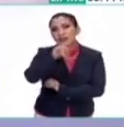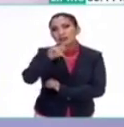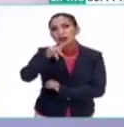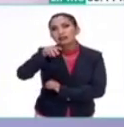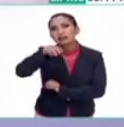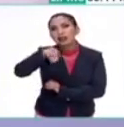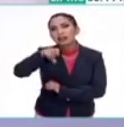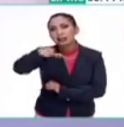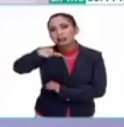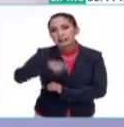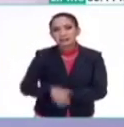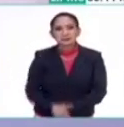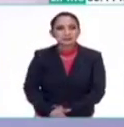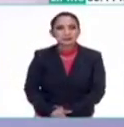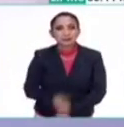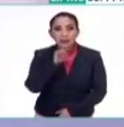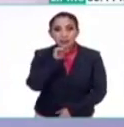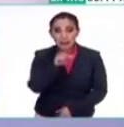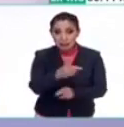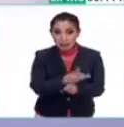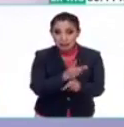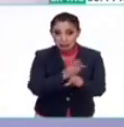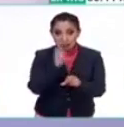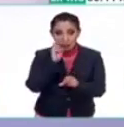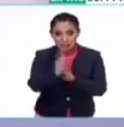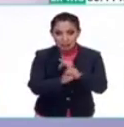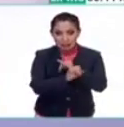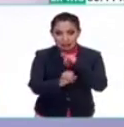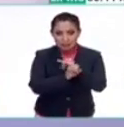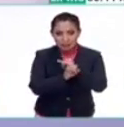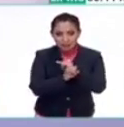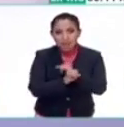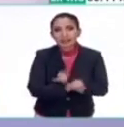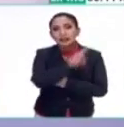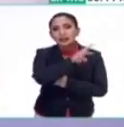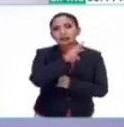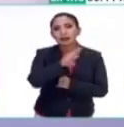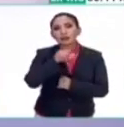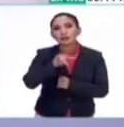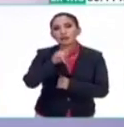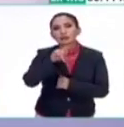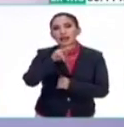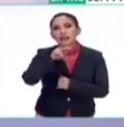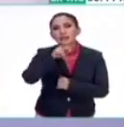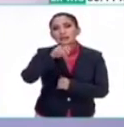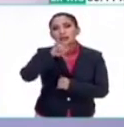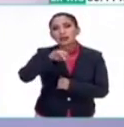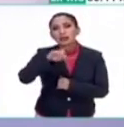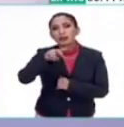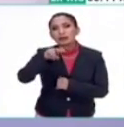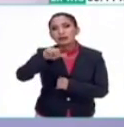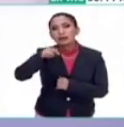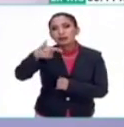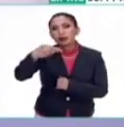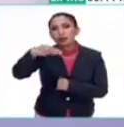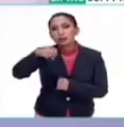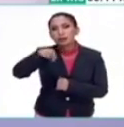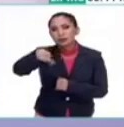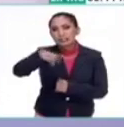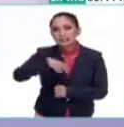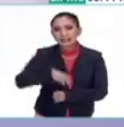TV Educativa MX. También lo invito a que visite nuestro sitio web que es www.televisioneducativa.gov